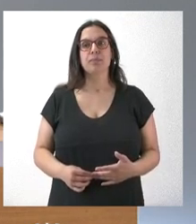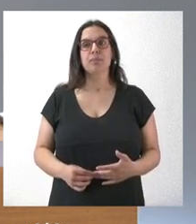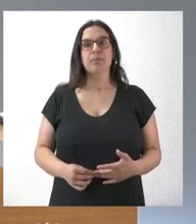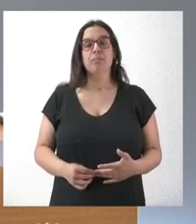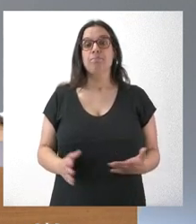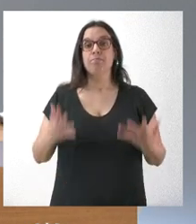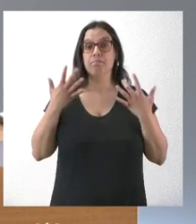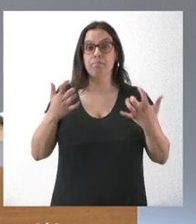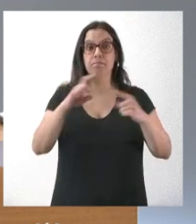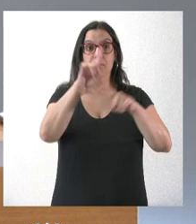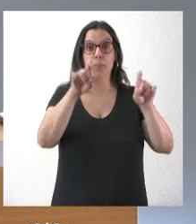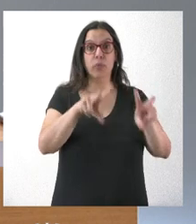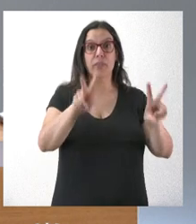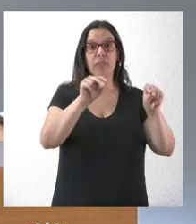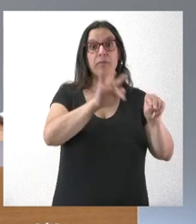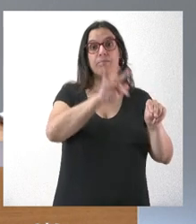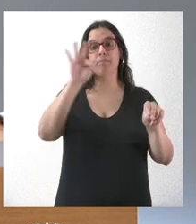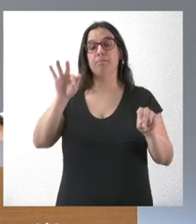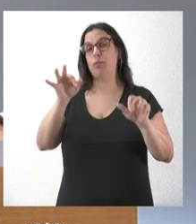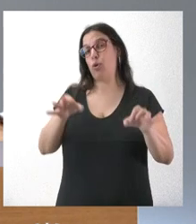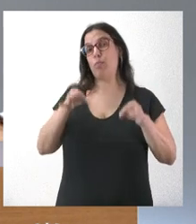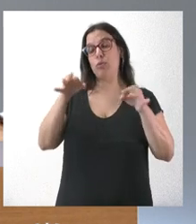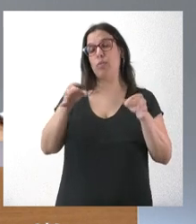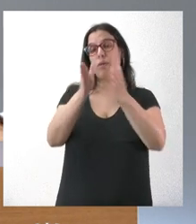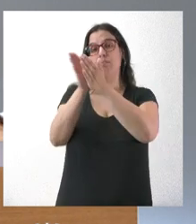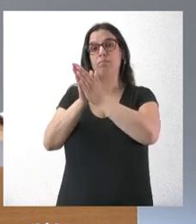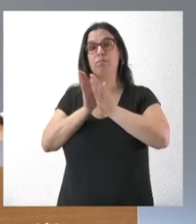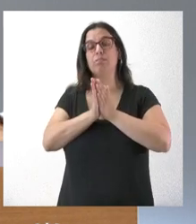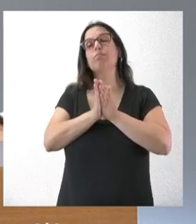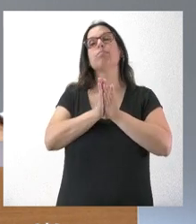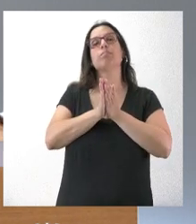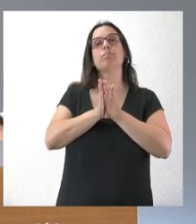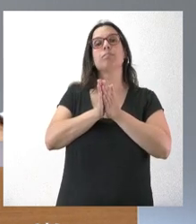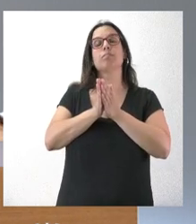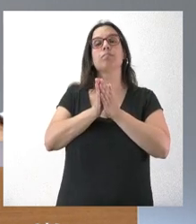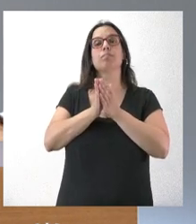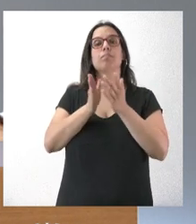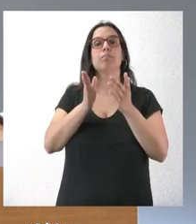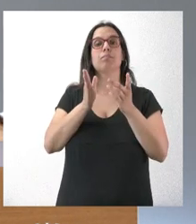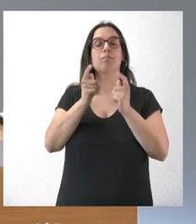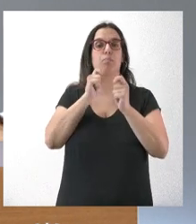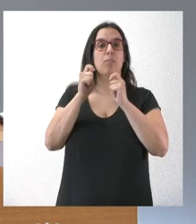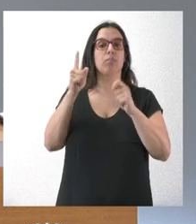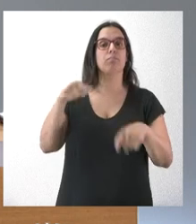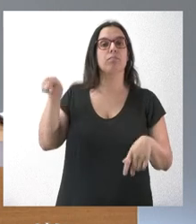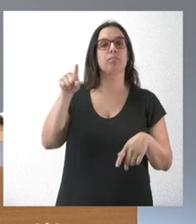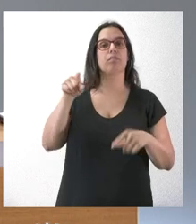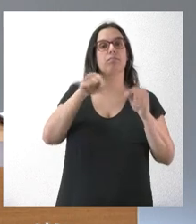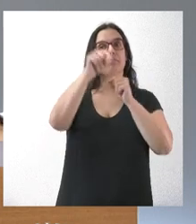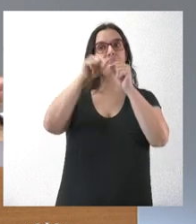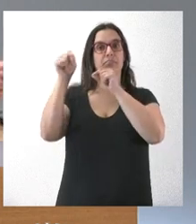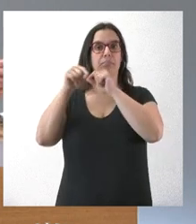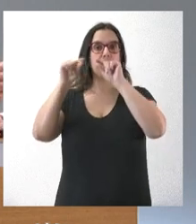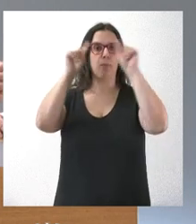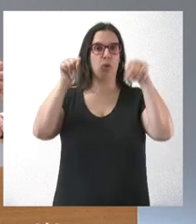Si no hay más preguntas en la sala, vamos a dar paso, como siempre, al turno de preguntas de los profesionales que nos siguen desde las diferentes provincias.